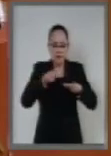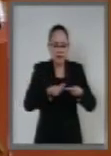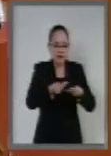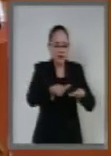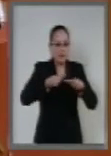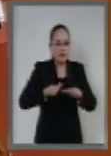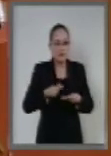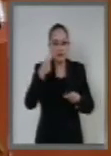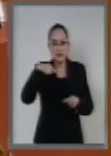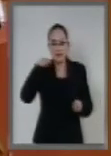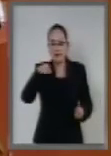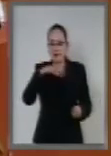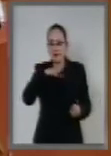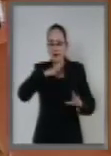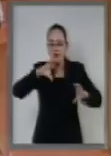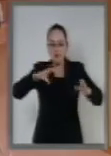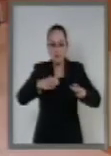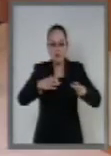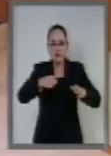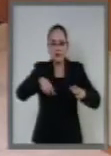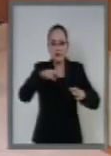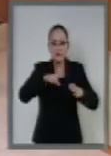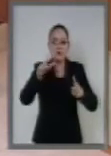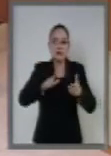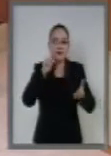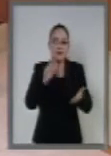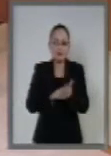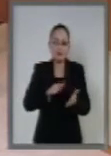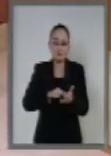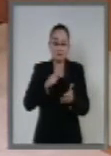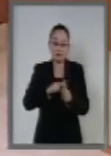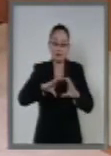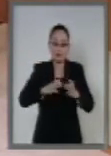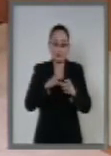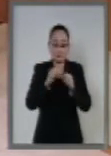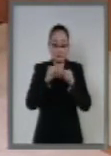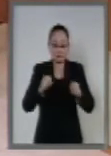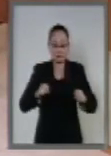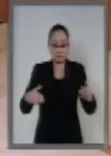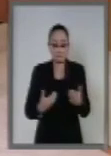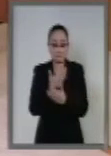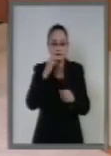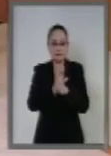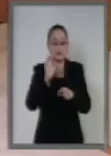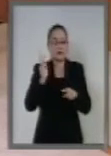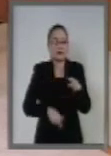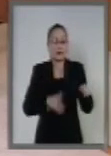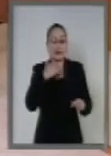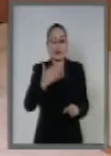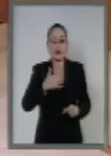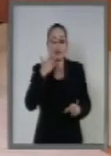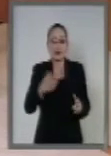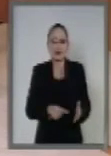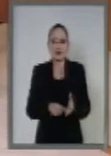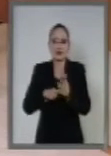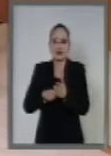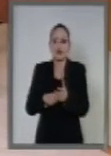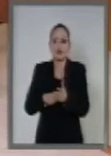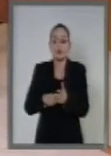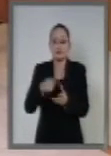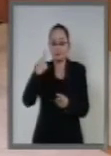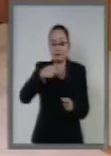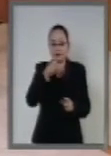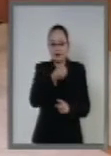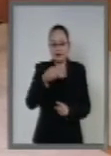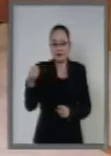integró en la Ley General del Sistema Nacional Anticorrupción. Para darle congruencia y orden al